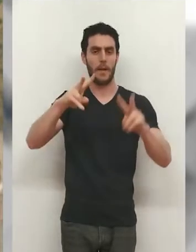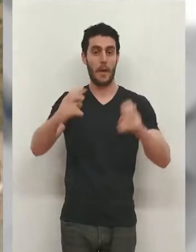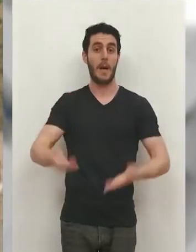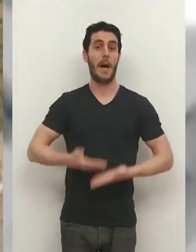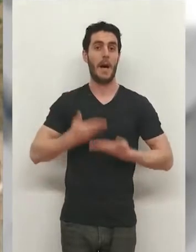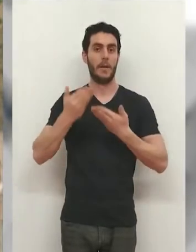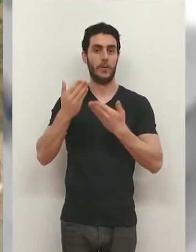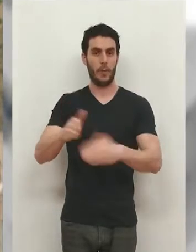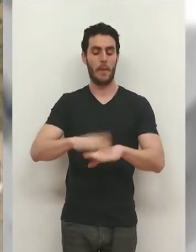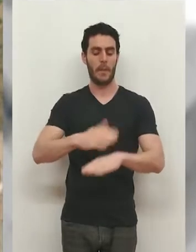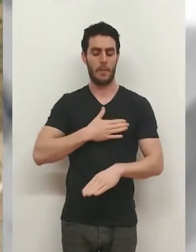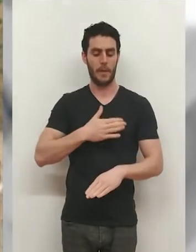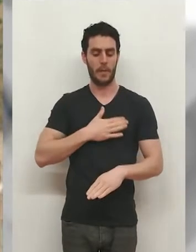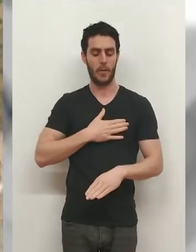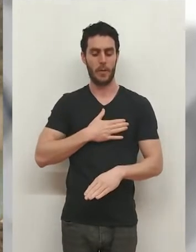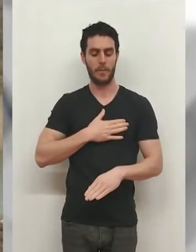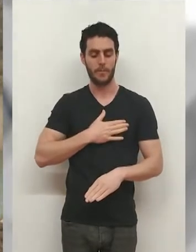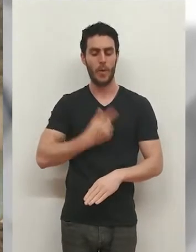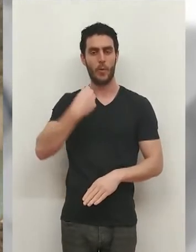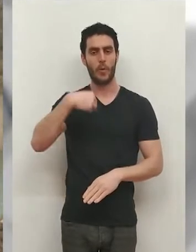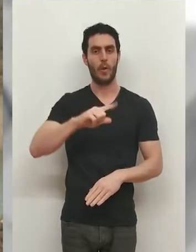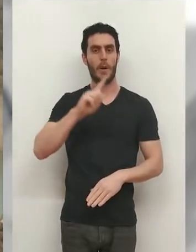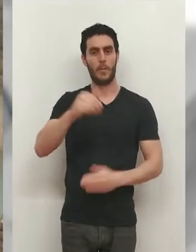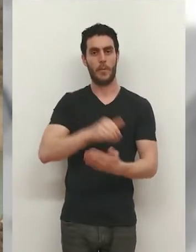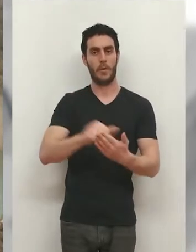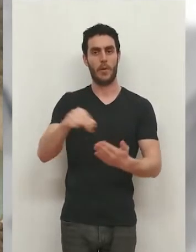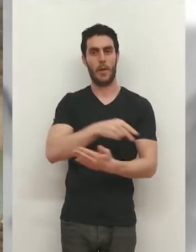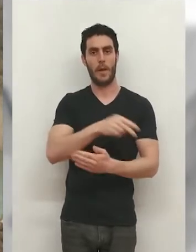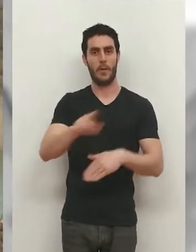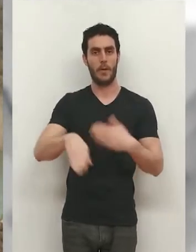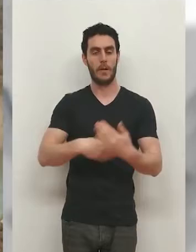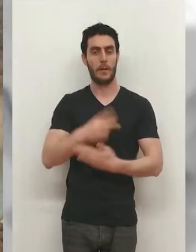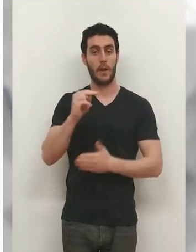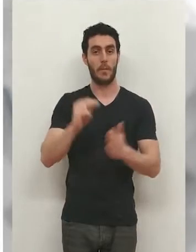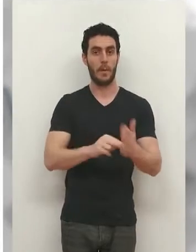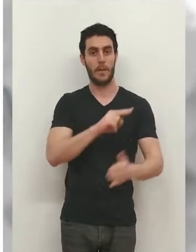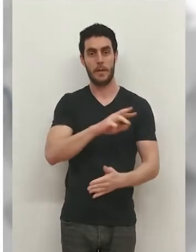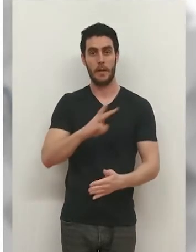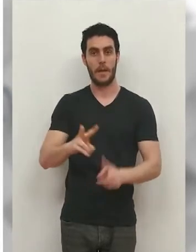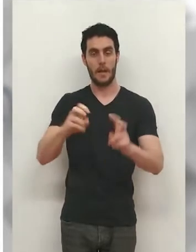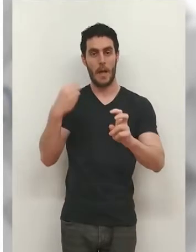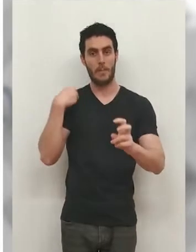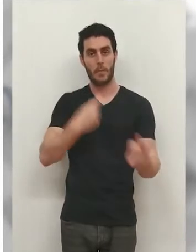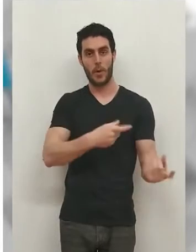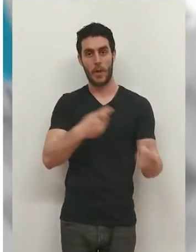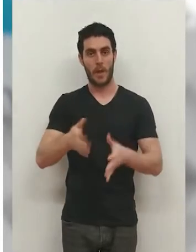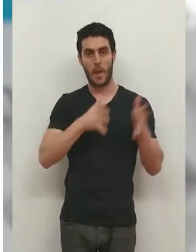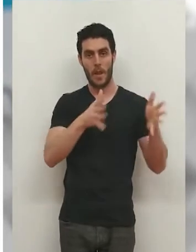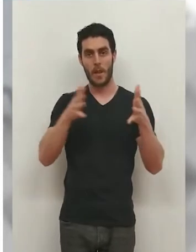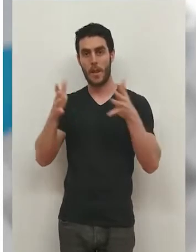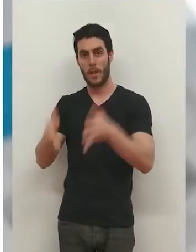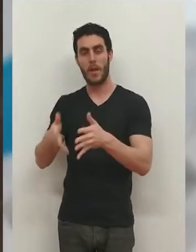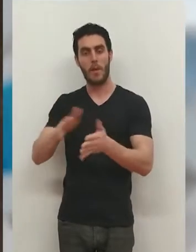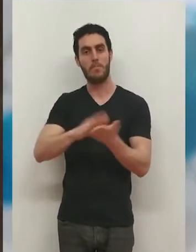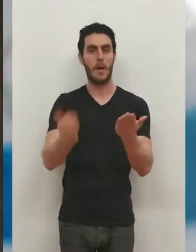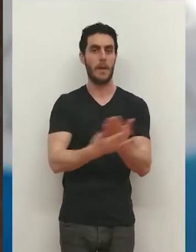Respecto a las ayudas destinadas al patrimonio, ascienden a 1,1 millones hasta 2023. Con ellas se atenderá las necesidades de